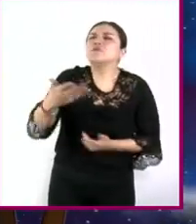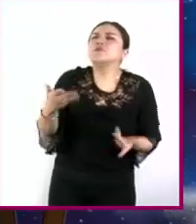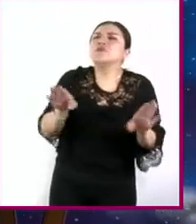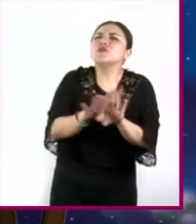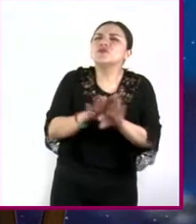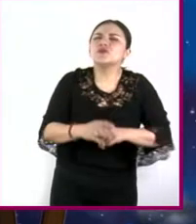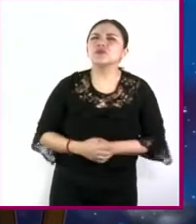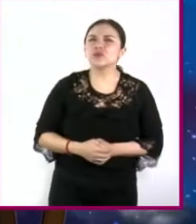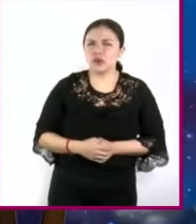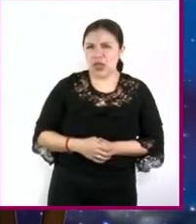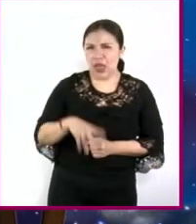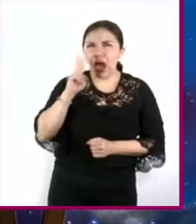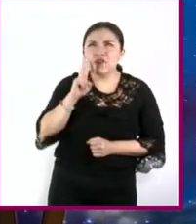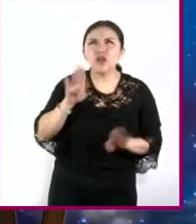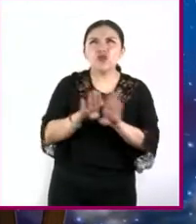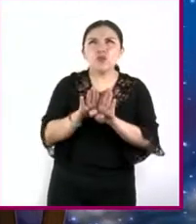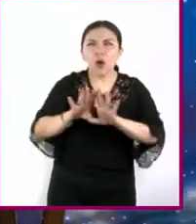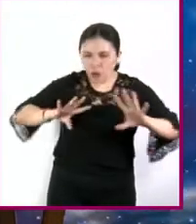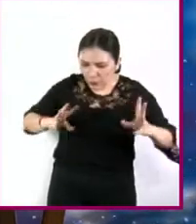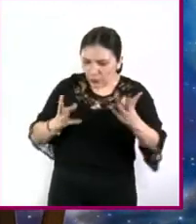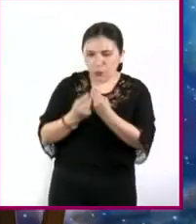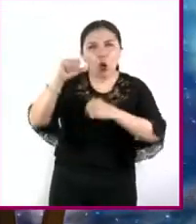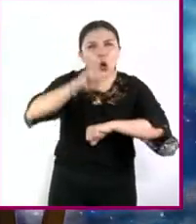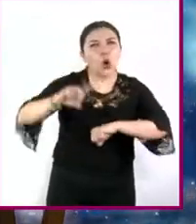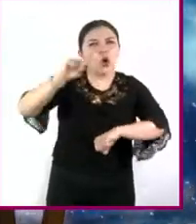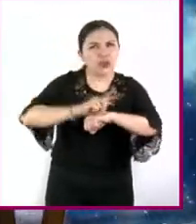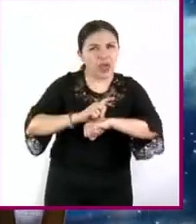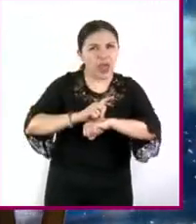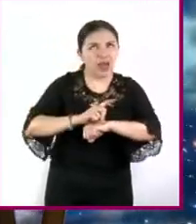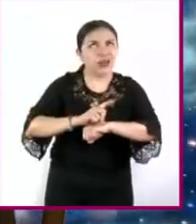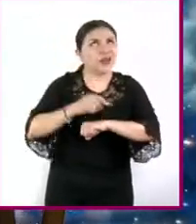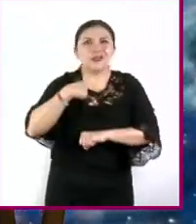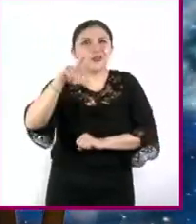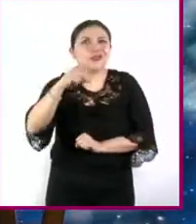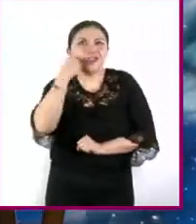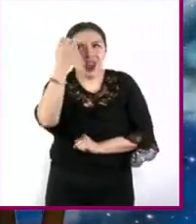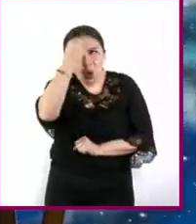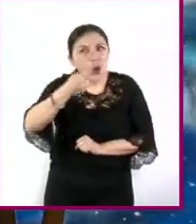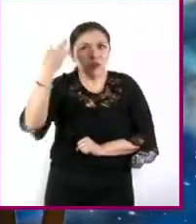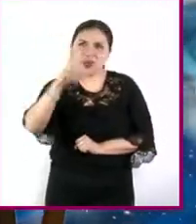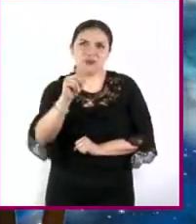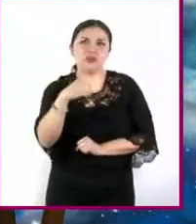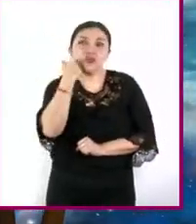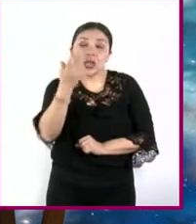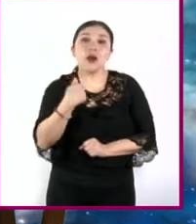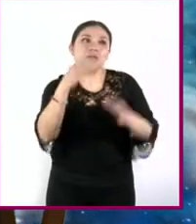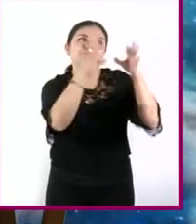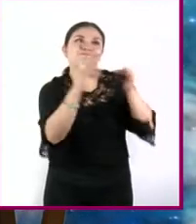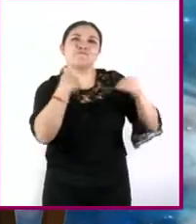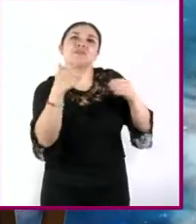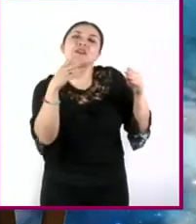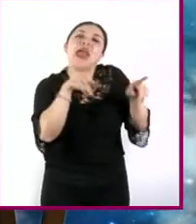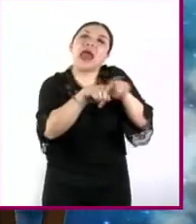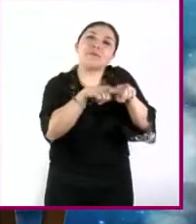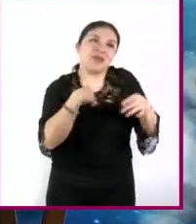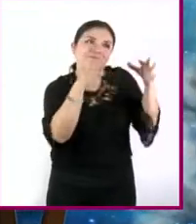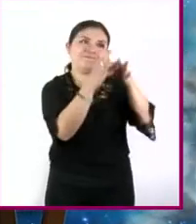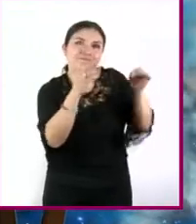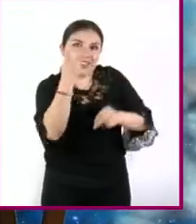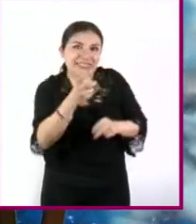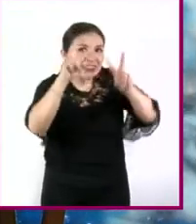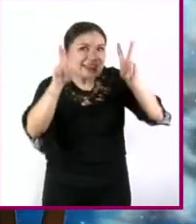y si hacemos un repaso de todo lo que aprendimos hoy no me gustaría olvidar nada porque quiero llegar a casa y compartirlo con mis hermanos